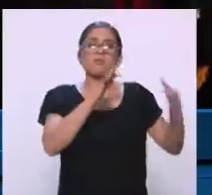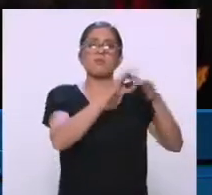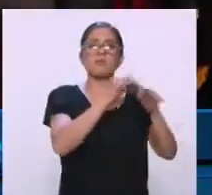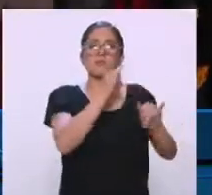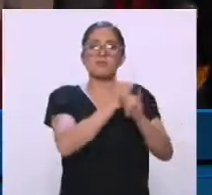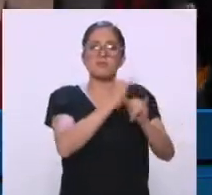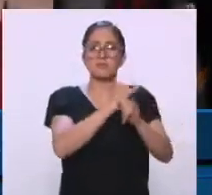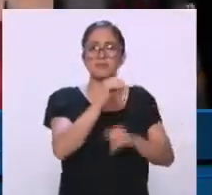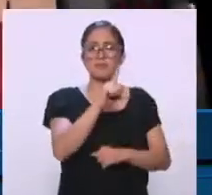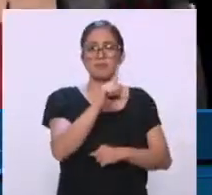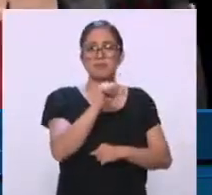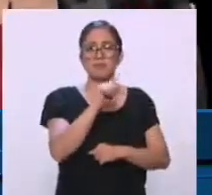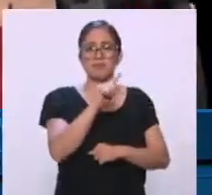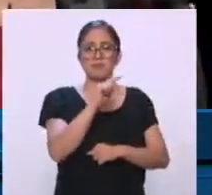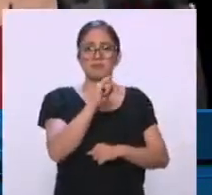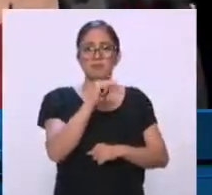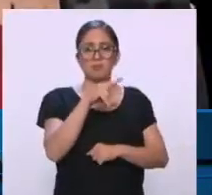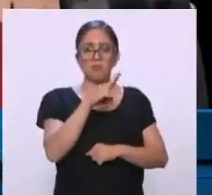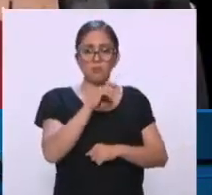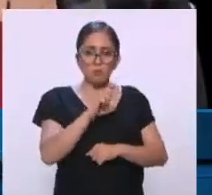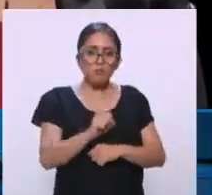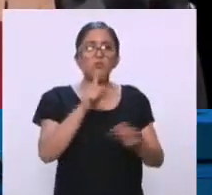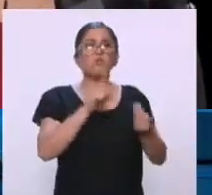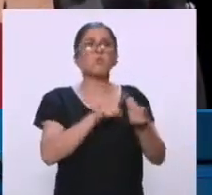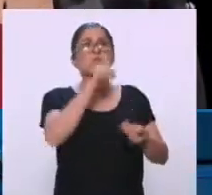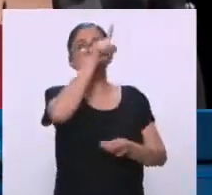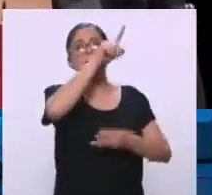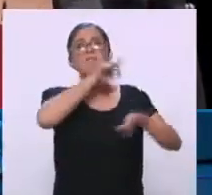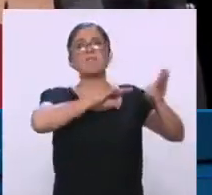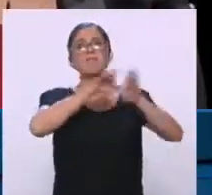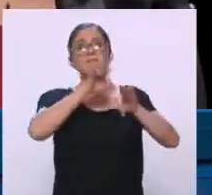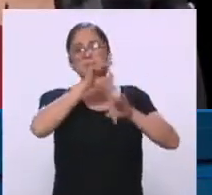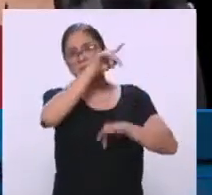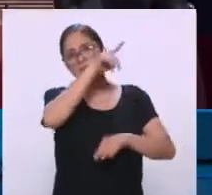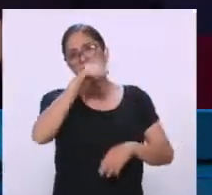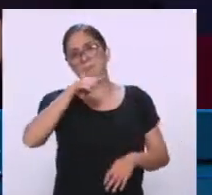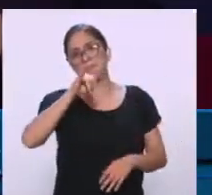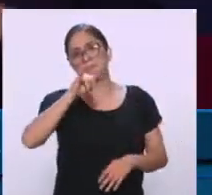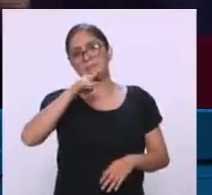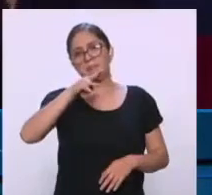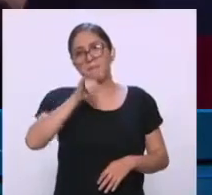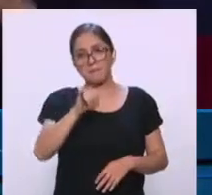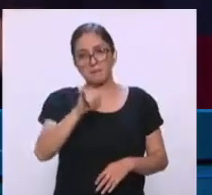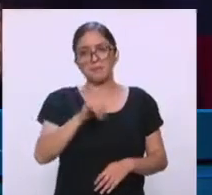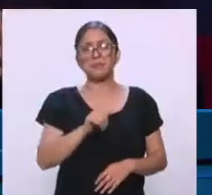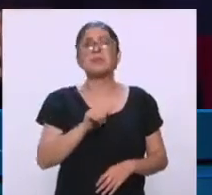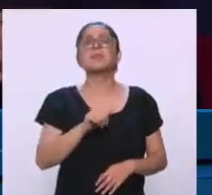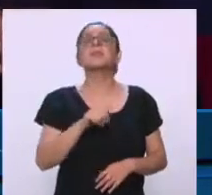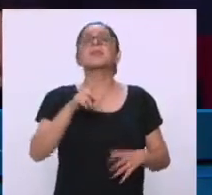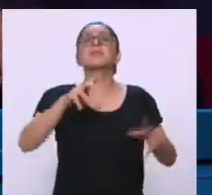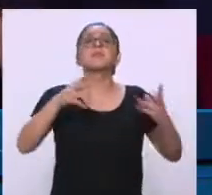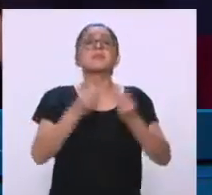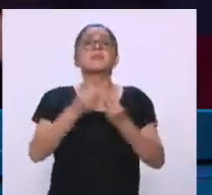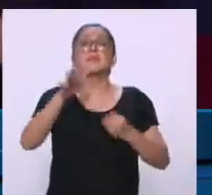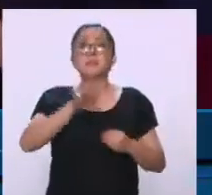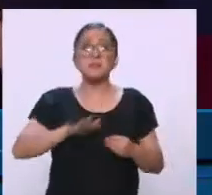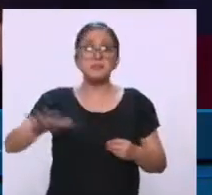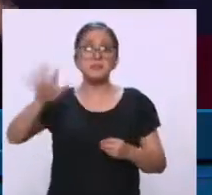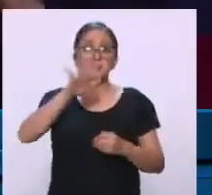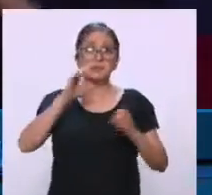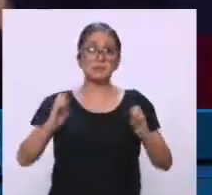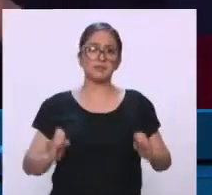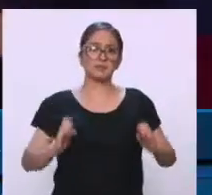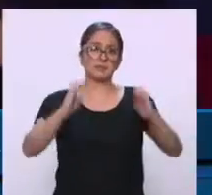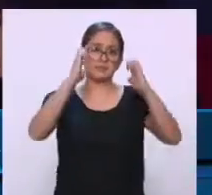que tiene sede en Miami, en, se sabe, digamos, en los mismos, en el conjunto habitacional donde